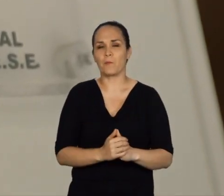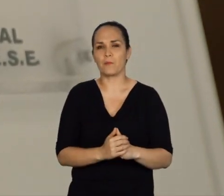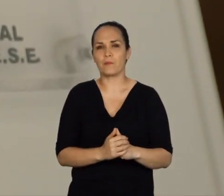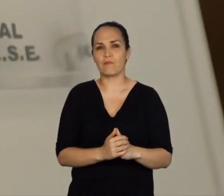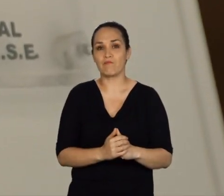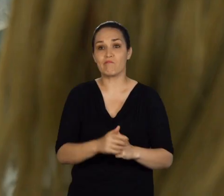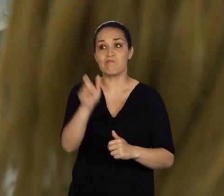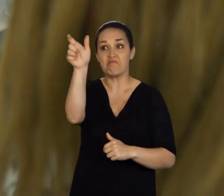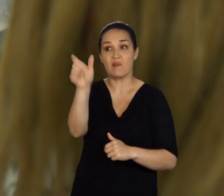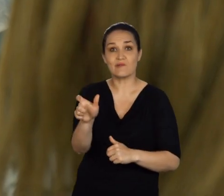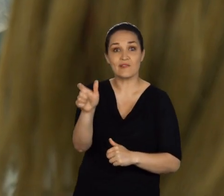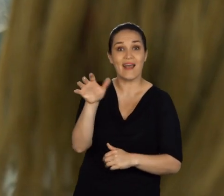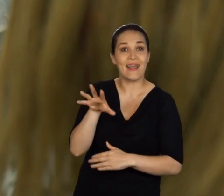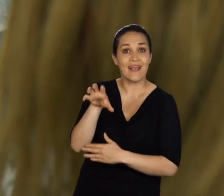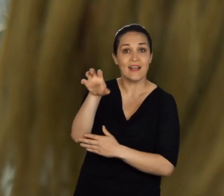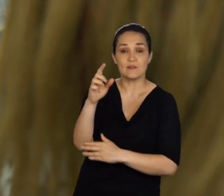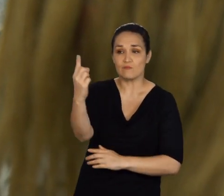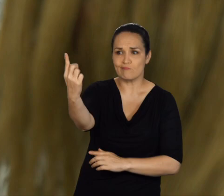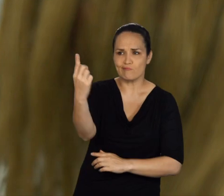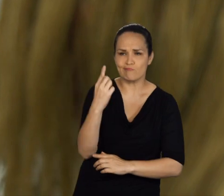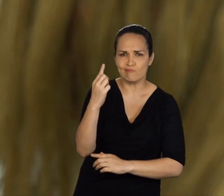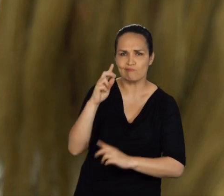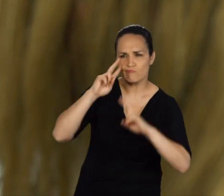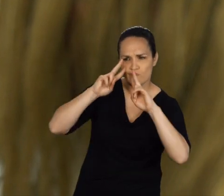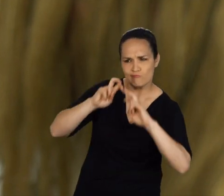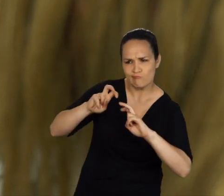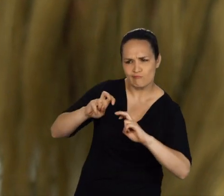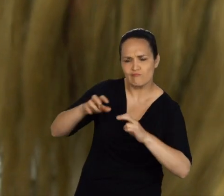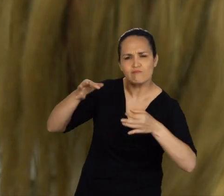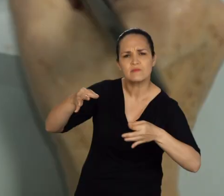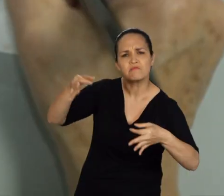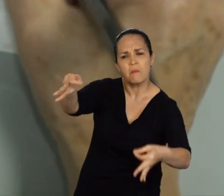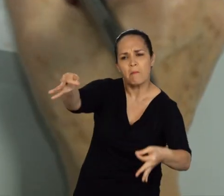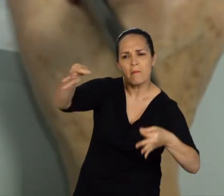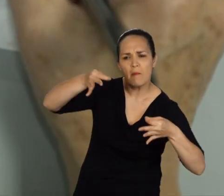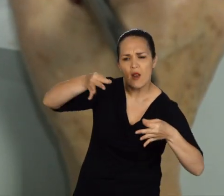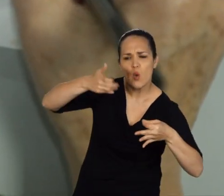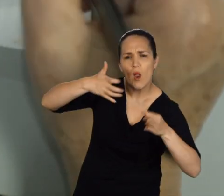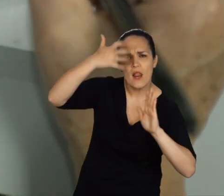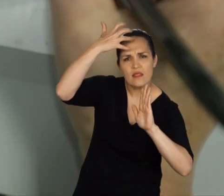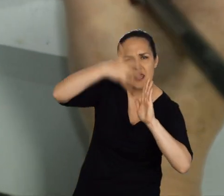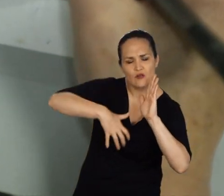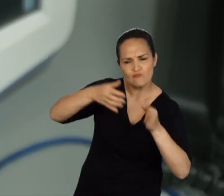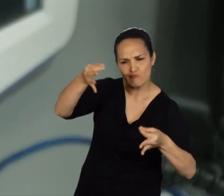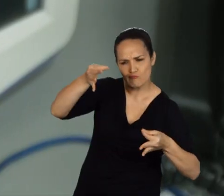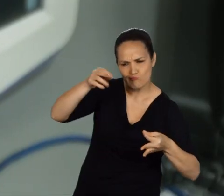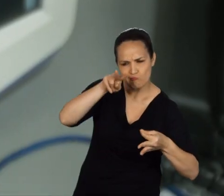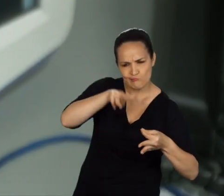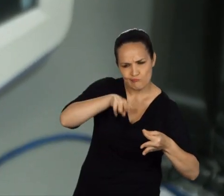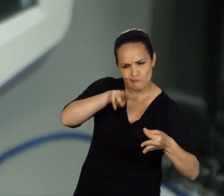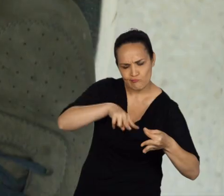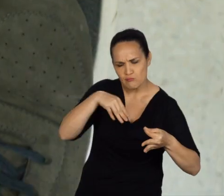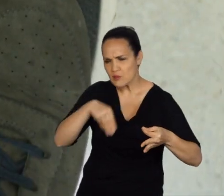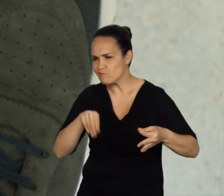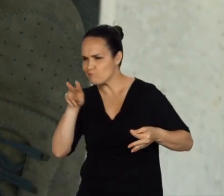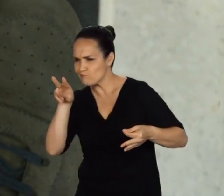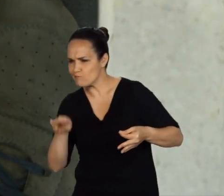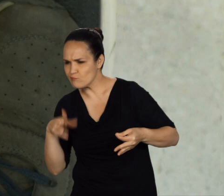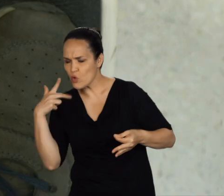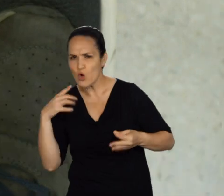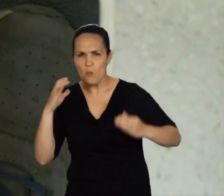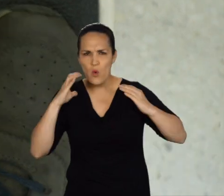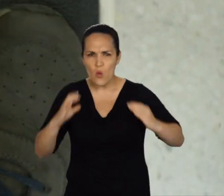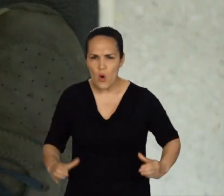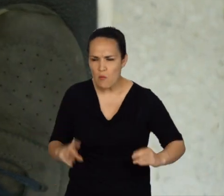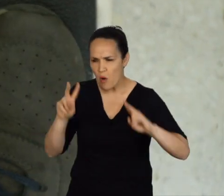al grupo de soporte metabólico y de nutrición, en primera instancia se revisa el diagnóstico de base del grupo que lo envía. Se hace una anamnesis